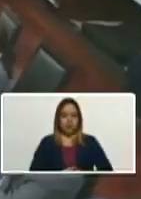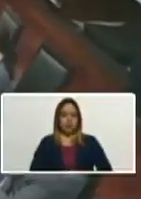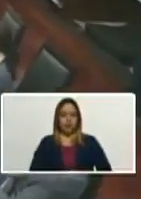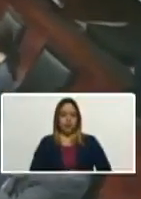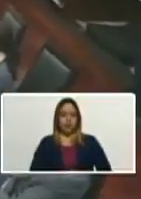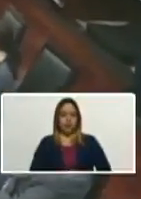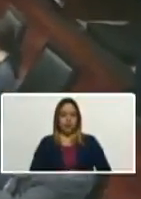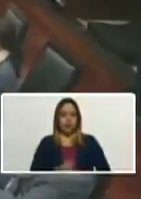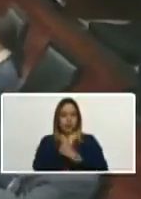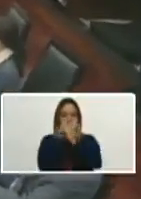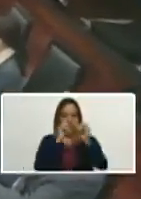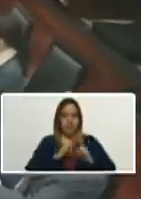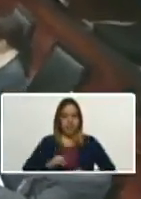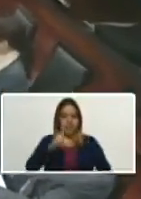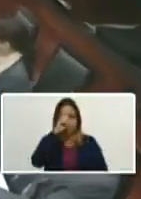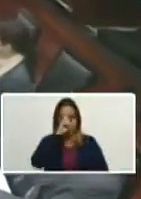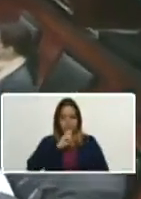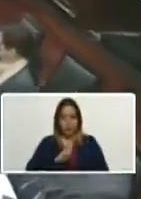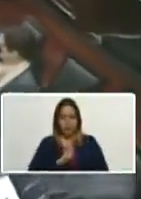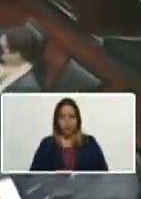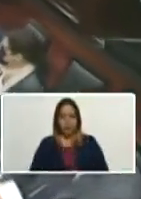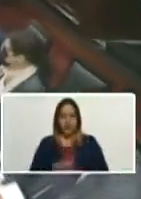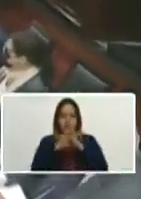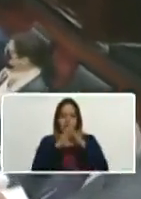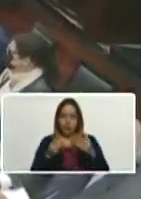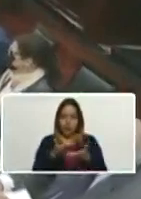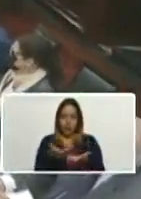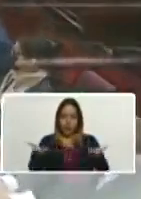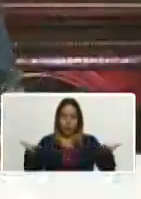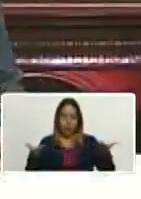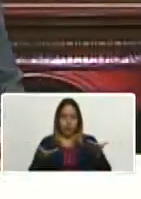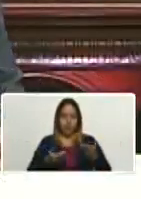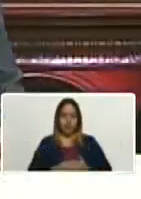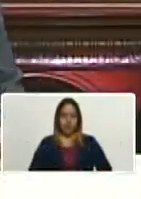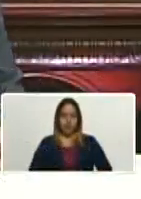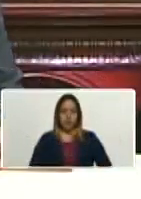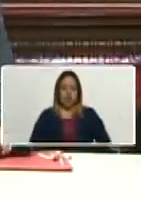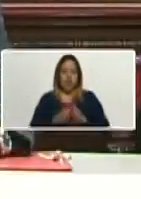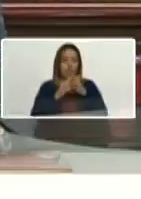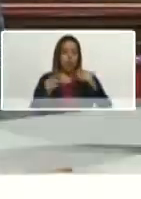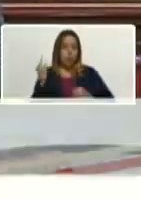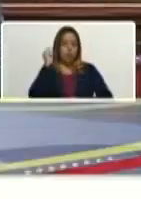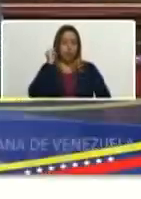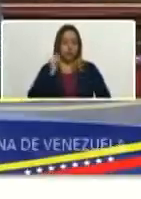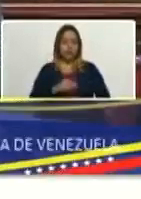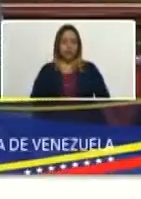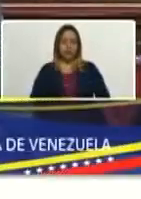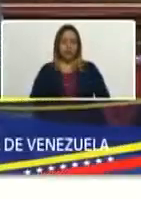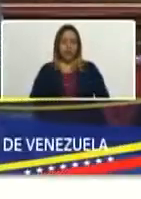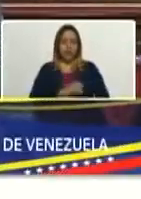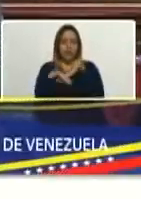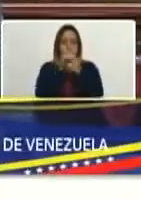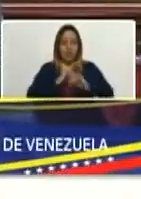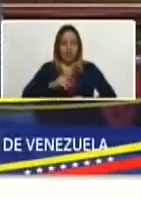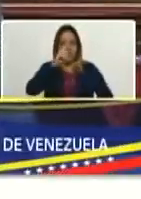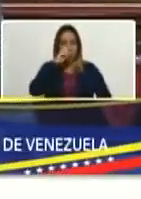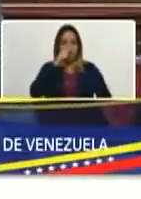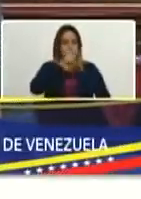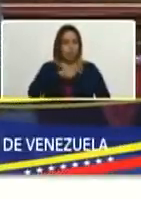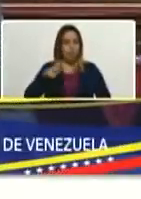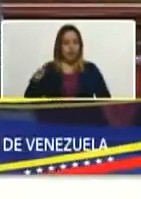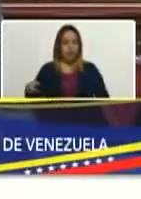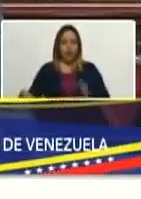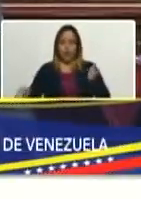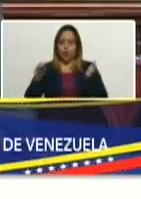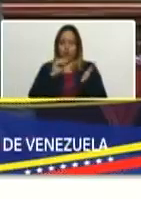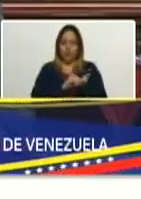Feliz año a todos ustedes, a todas, feliz año a nuestro pueblo nuevamente